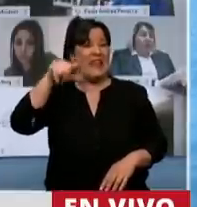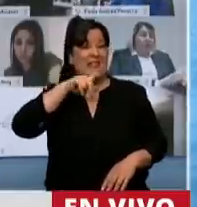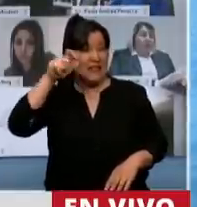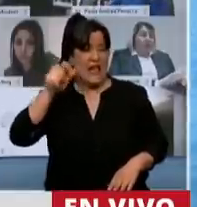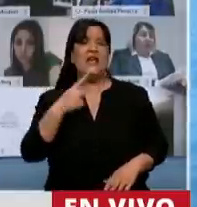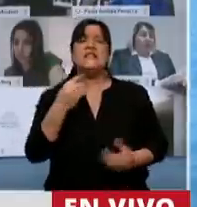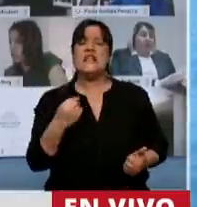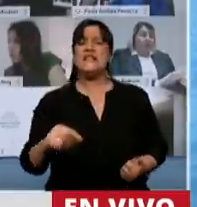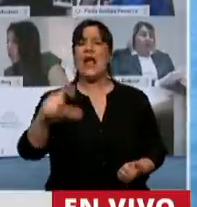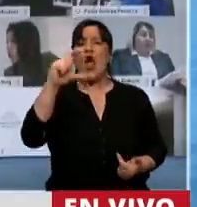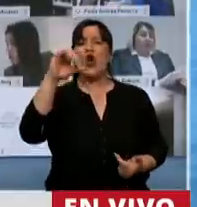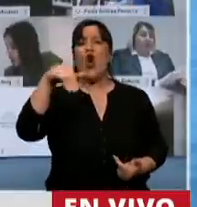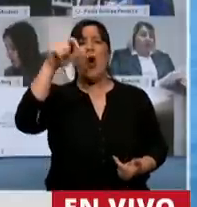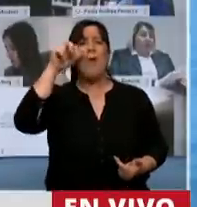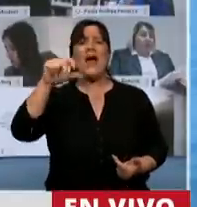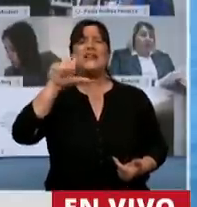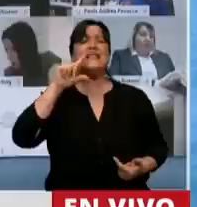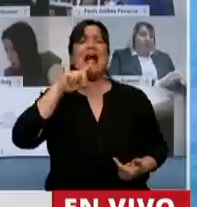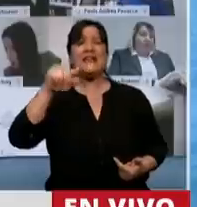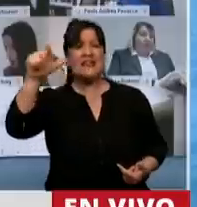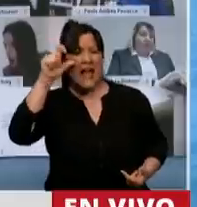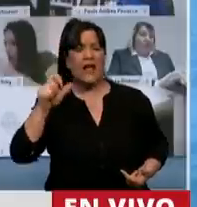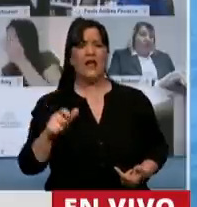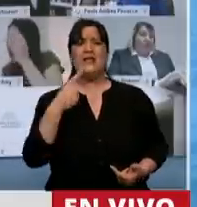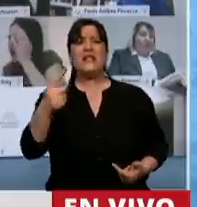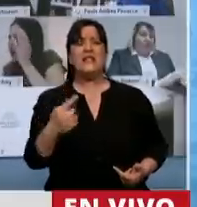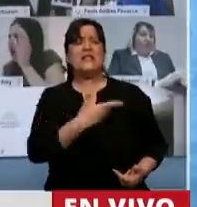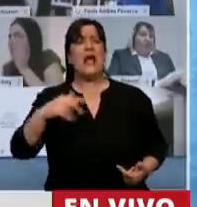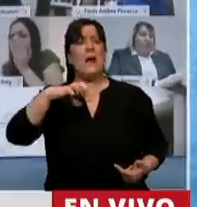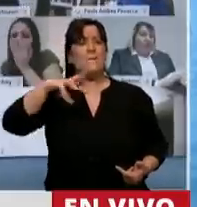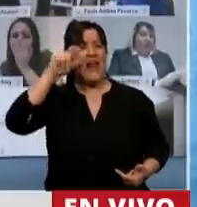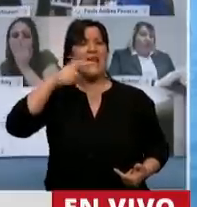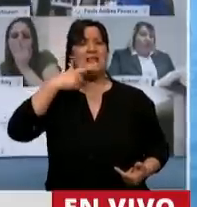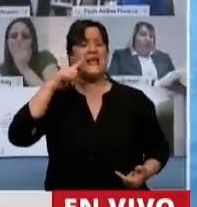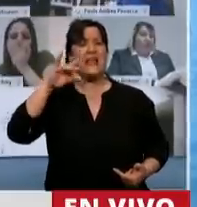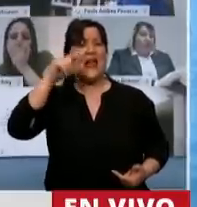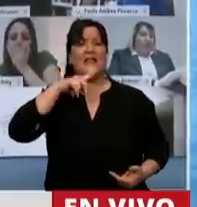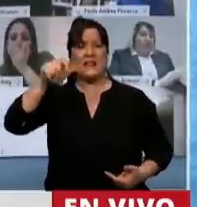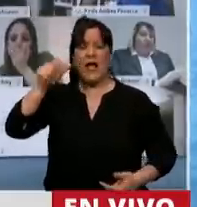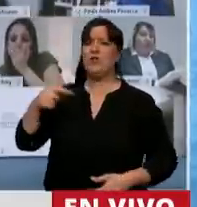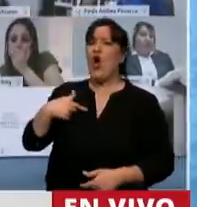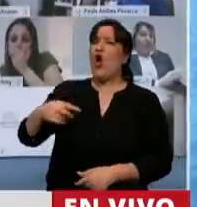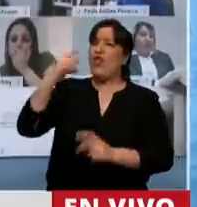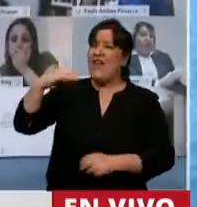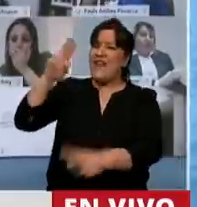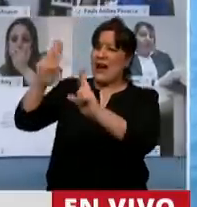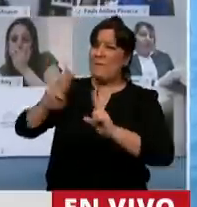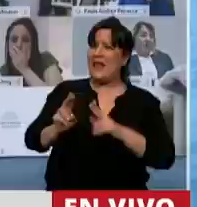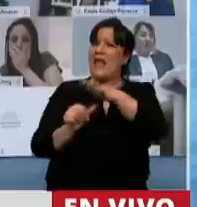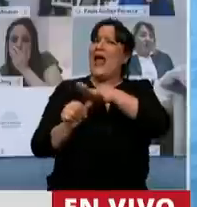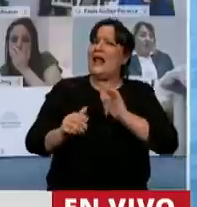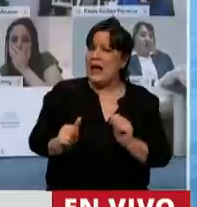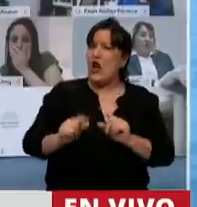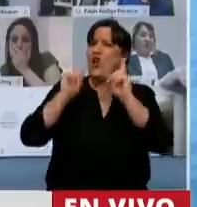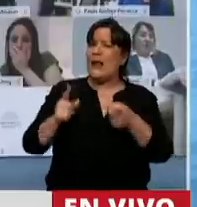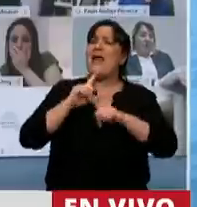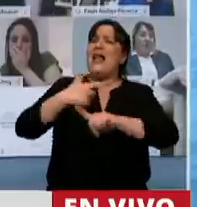se dice viacante. No diputado. Se dice vicepresidente. mucho tiempo que estamos pidiendo que se nos respete por nuestra condición y